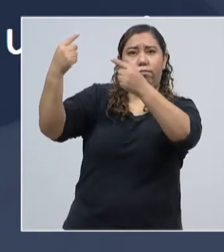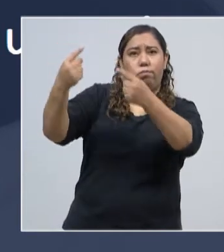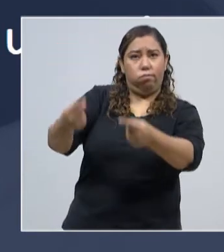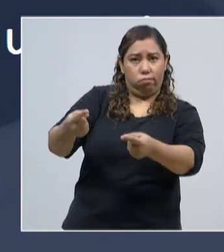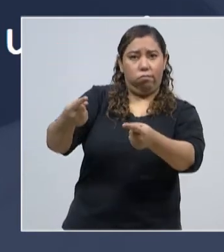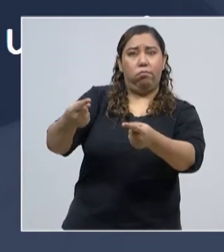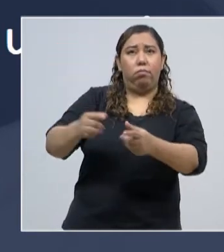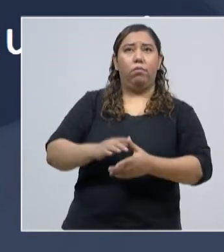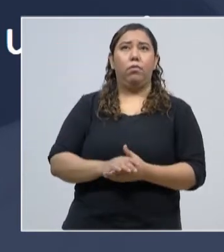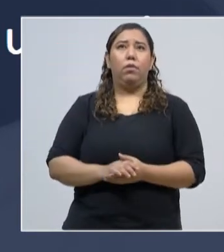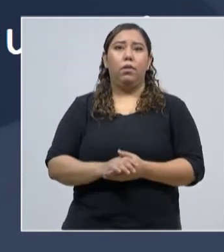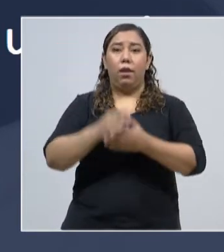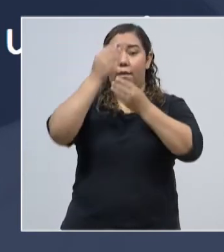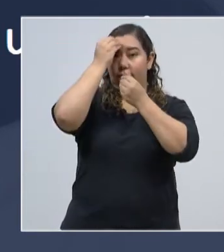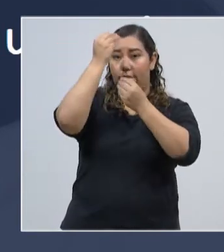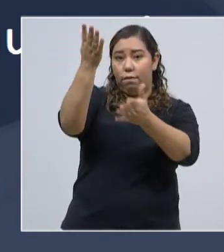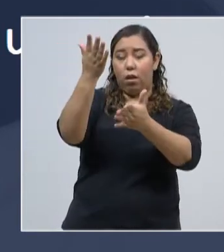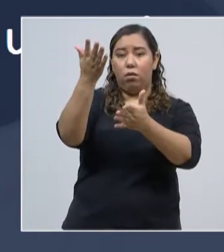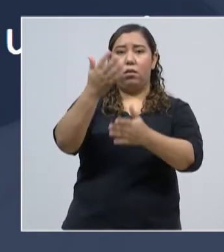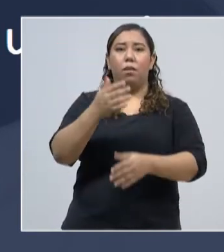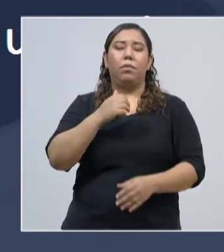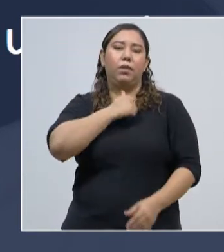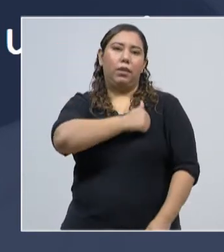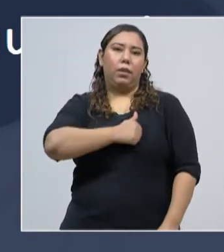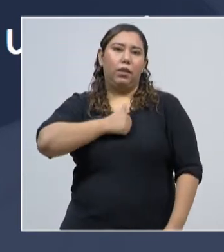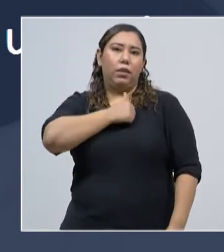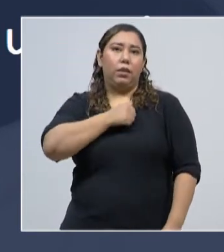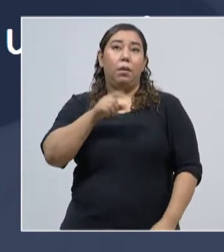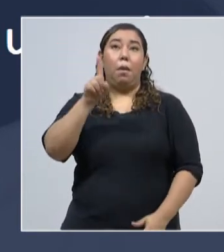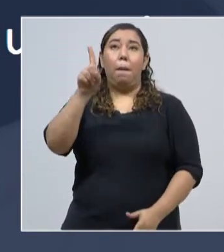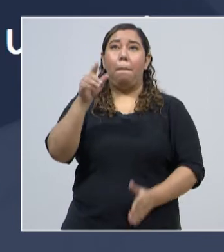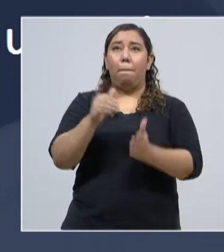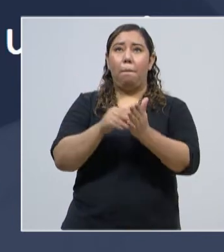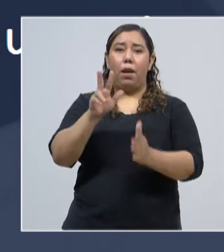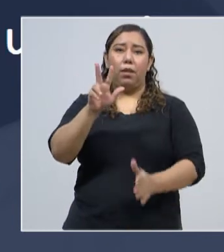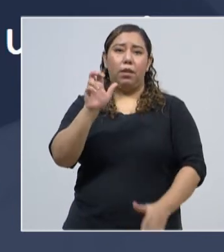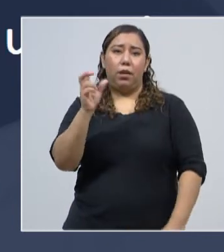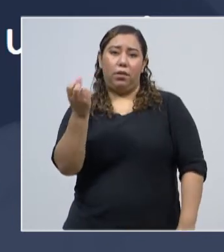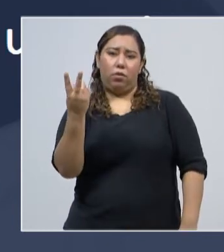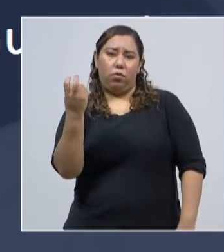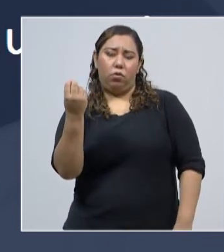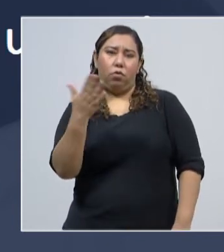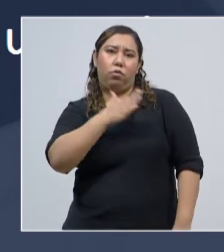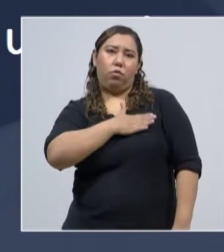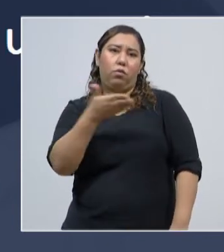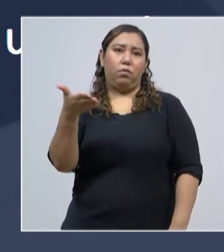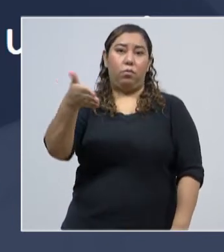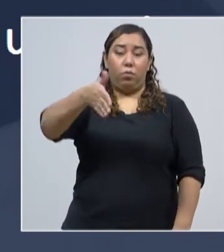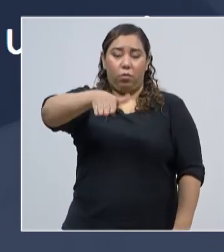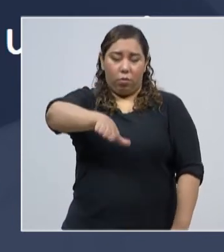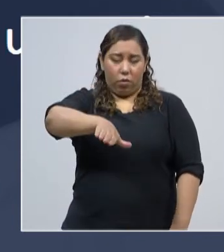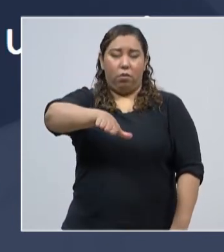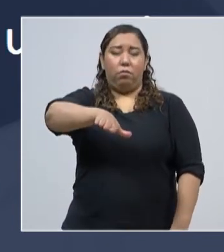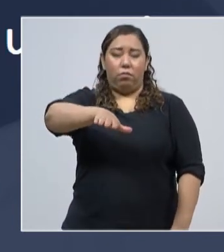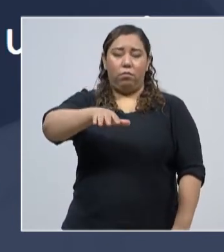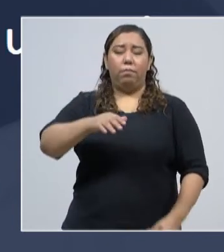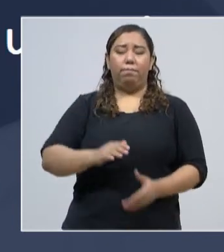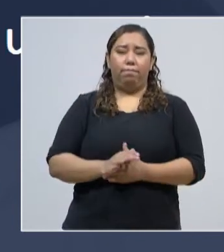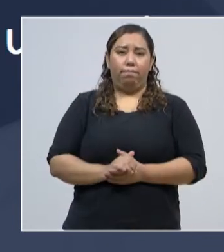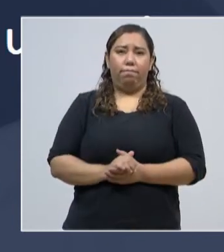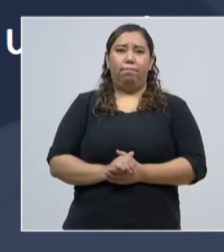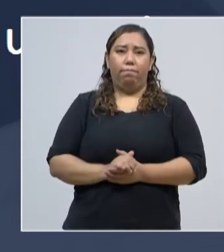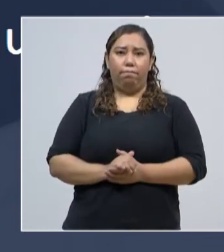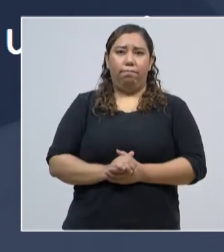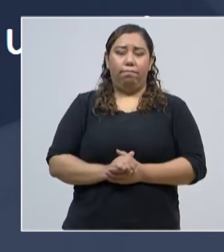Lamentable que 1,312 hondureños y hondureñas han fallecido, han perdido la vida a consecuencia de